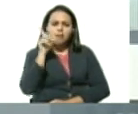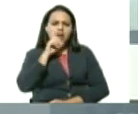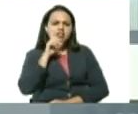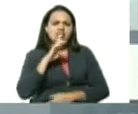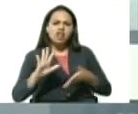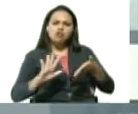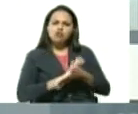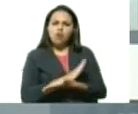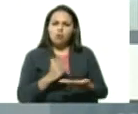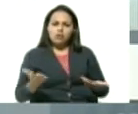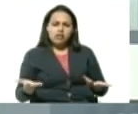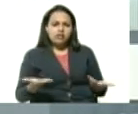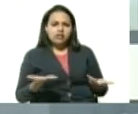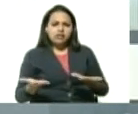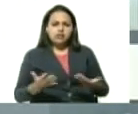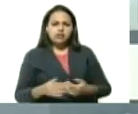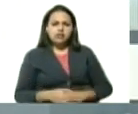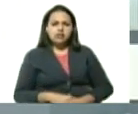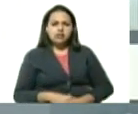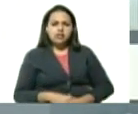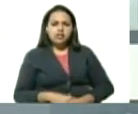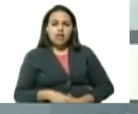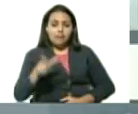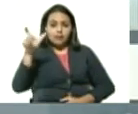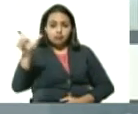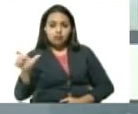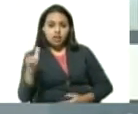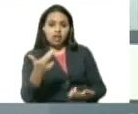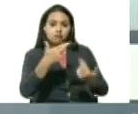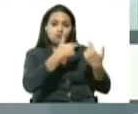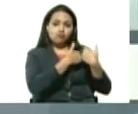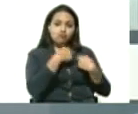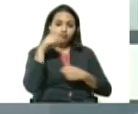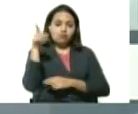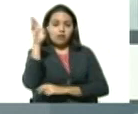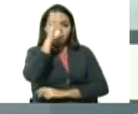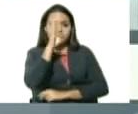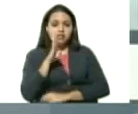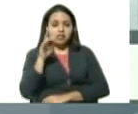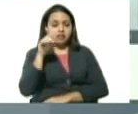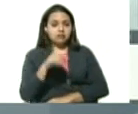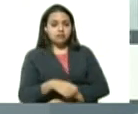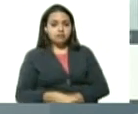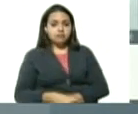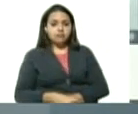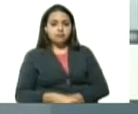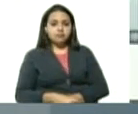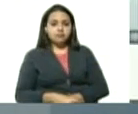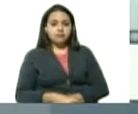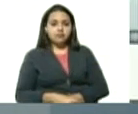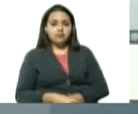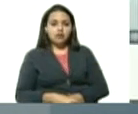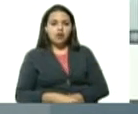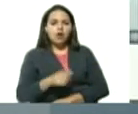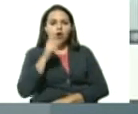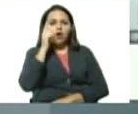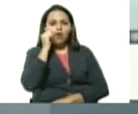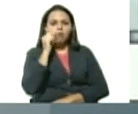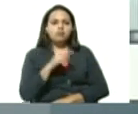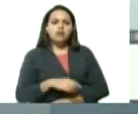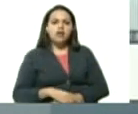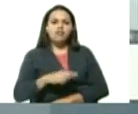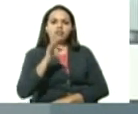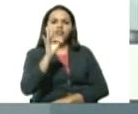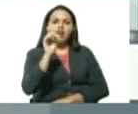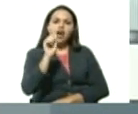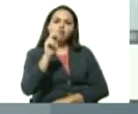nuestro cónsul en Boavista es un gran hombre Faustino Torela Ambrosino nos